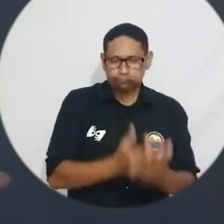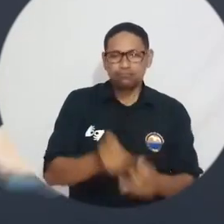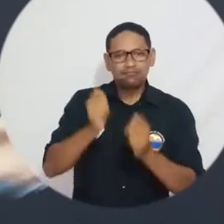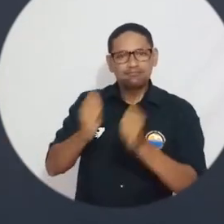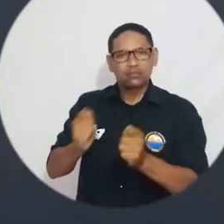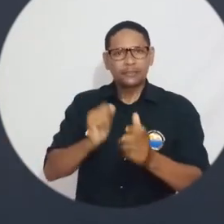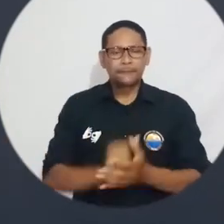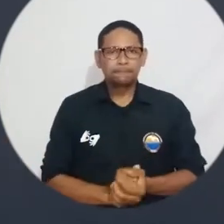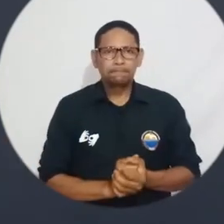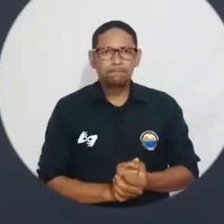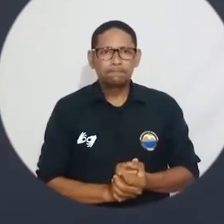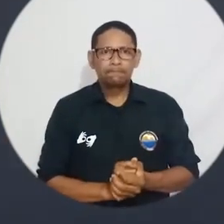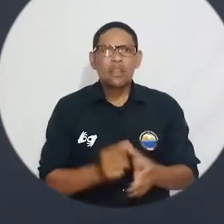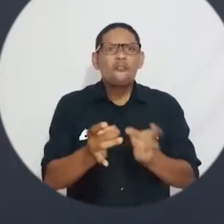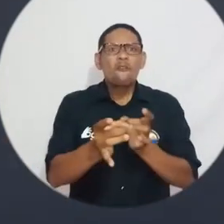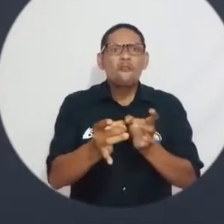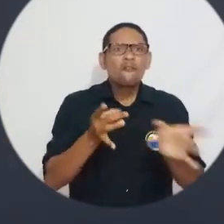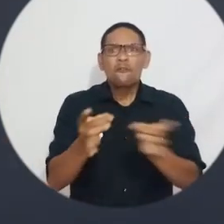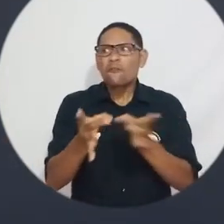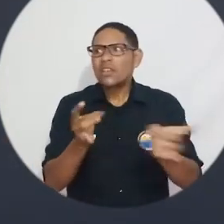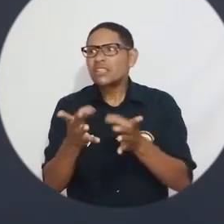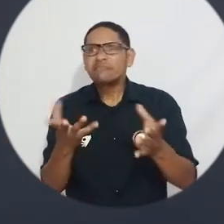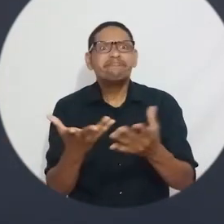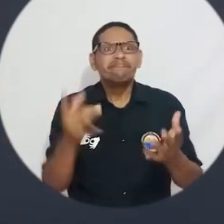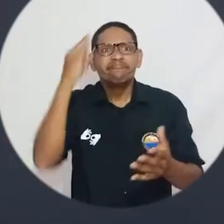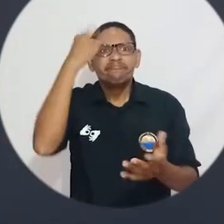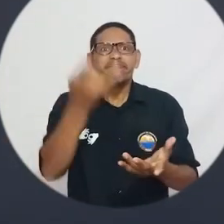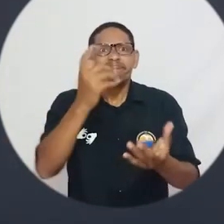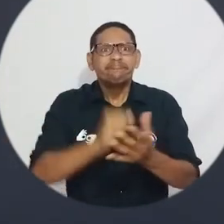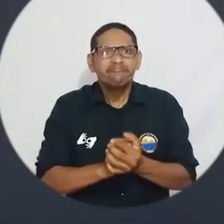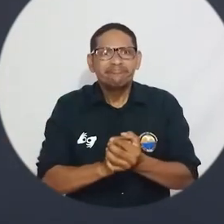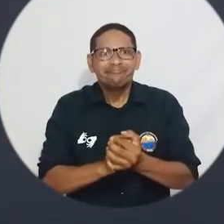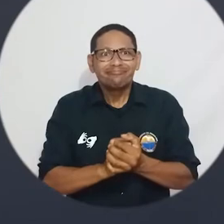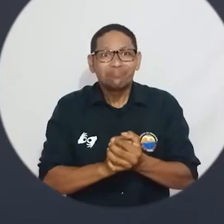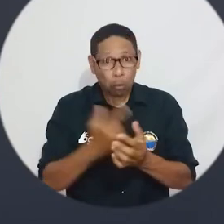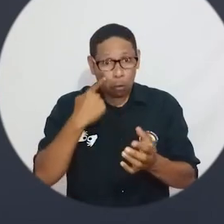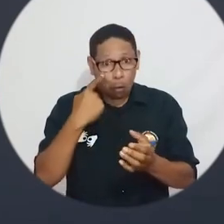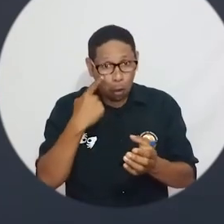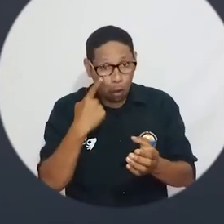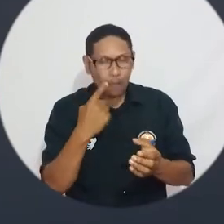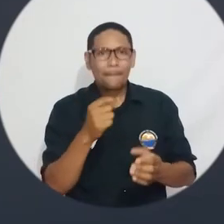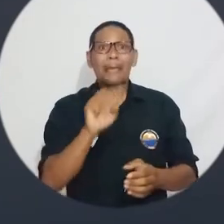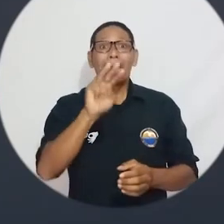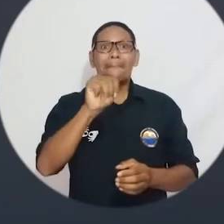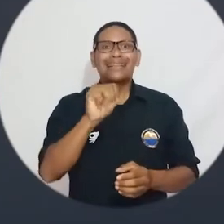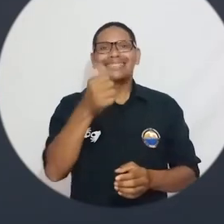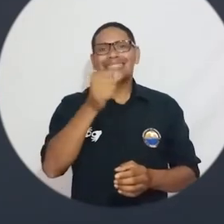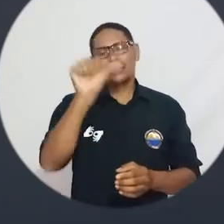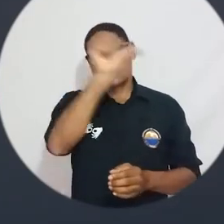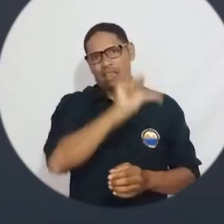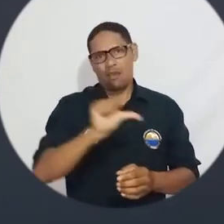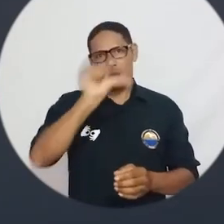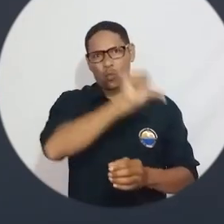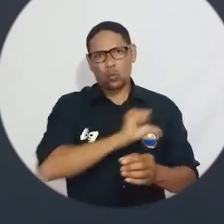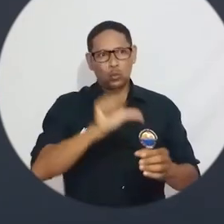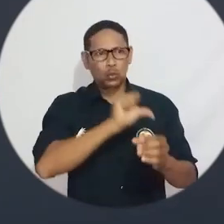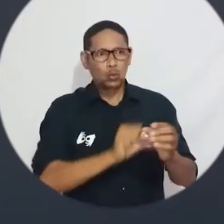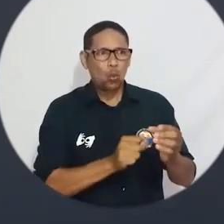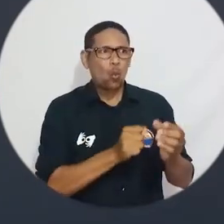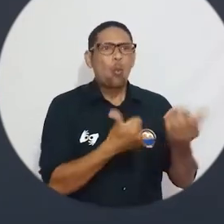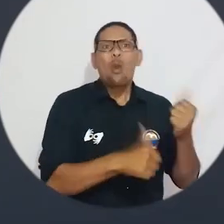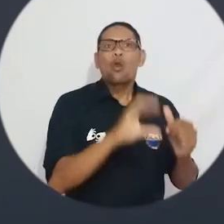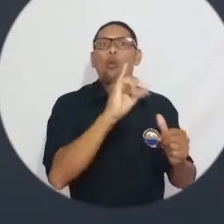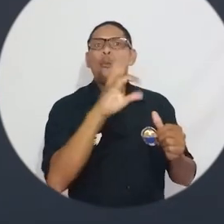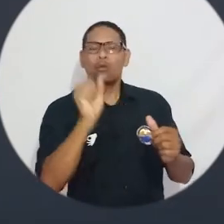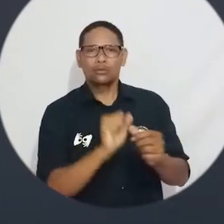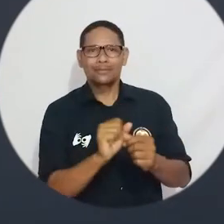documentos que te hagan falta. ¿Cuáles son las fechas de publicación de resultados? Cupos disponibles, martes 10 de